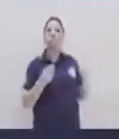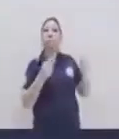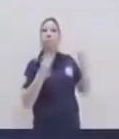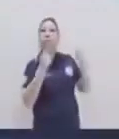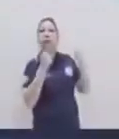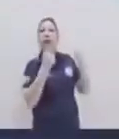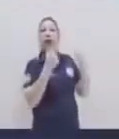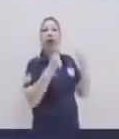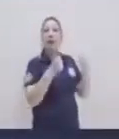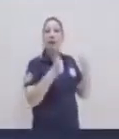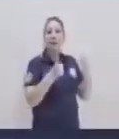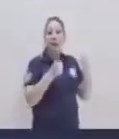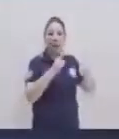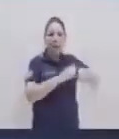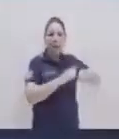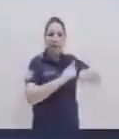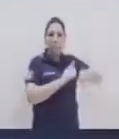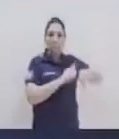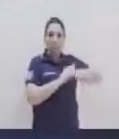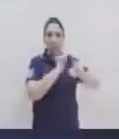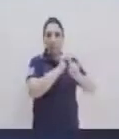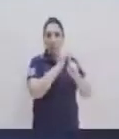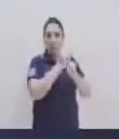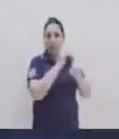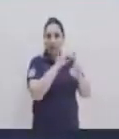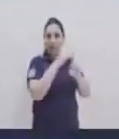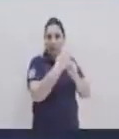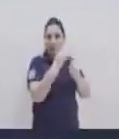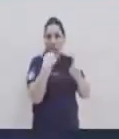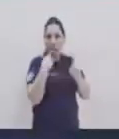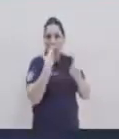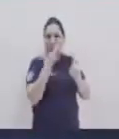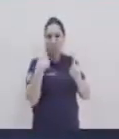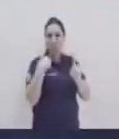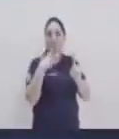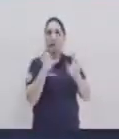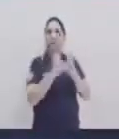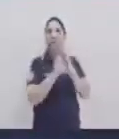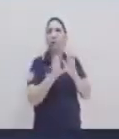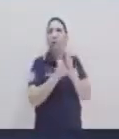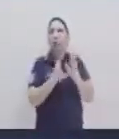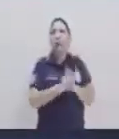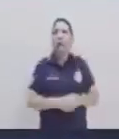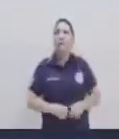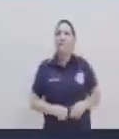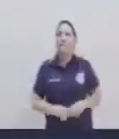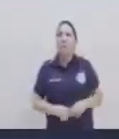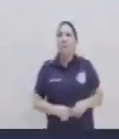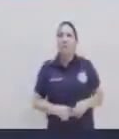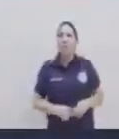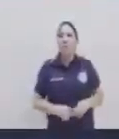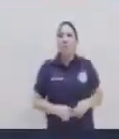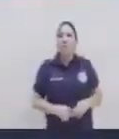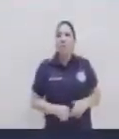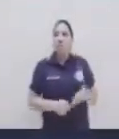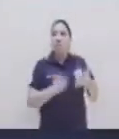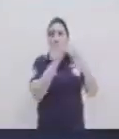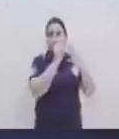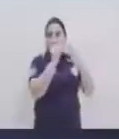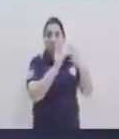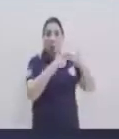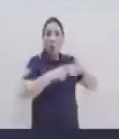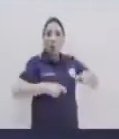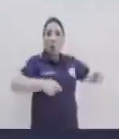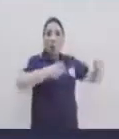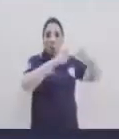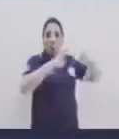diferentes momentos y diferentes situaciones en las que interfieren pues muchas cosas, así